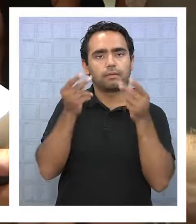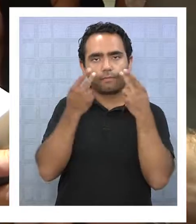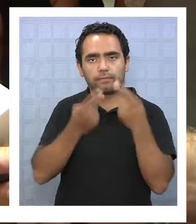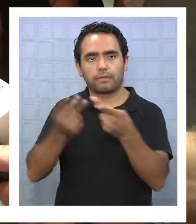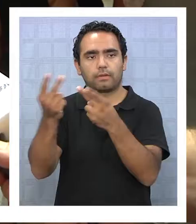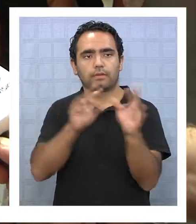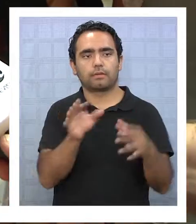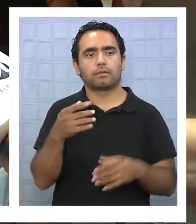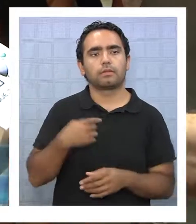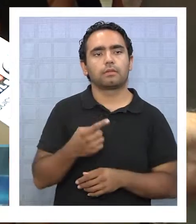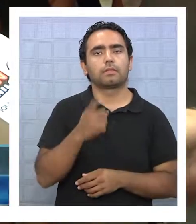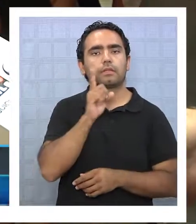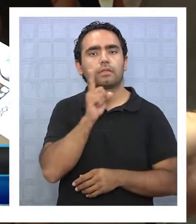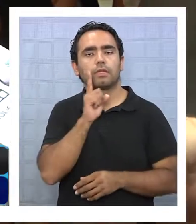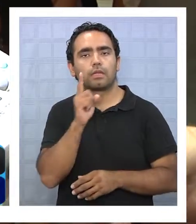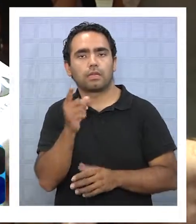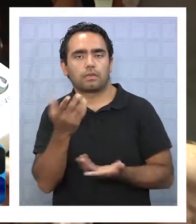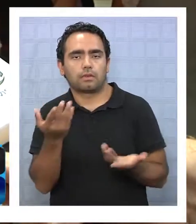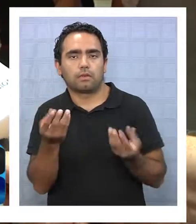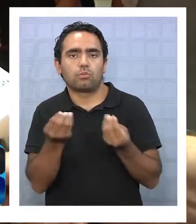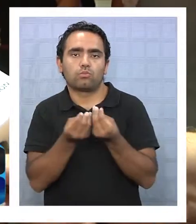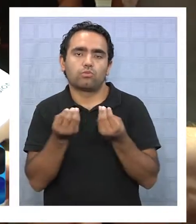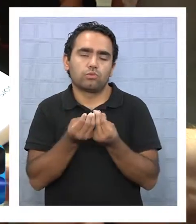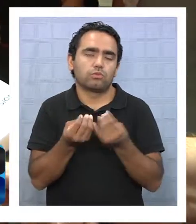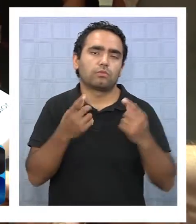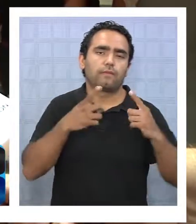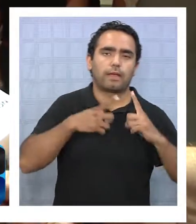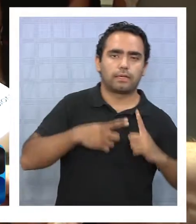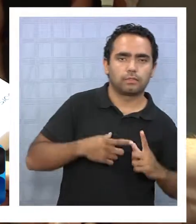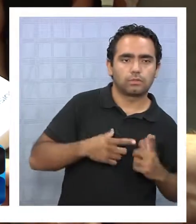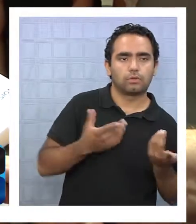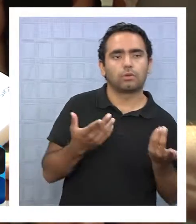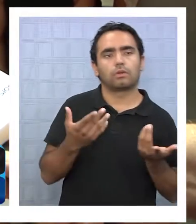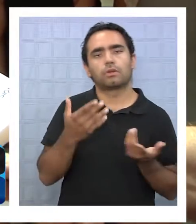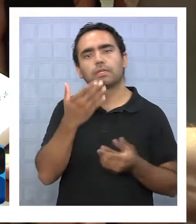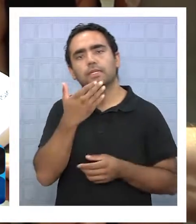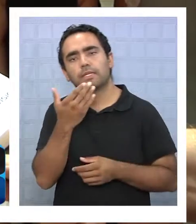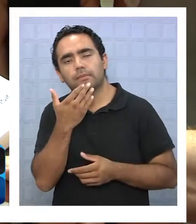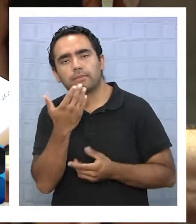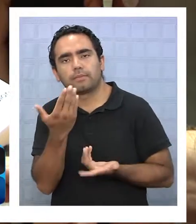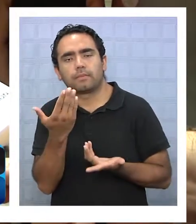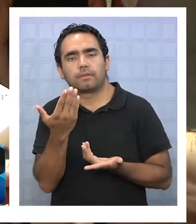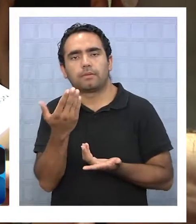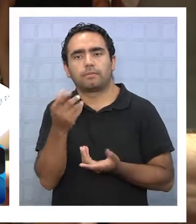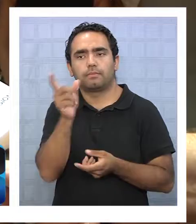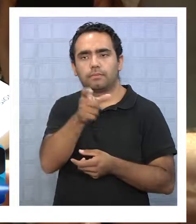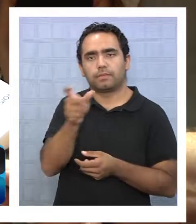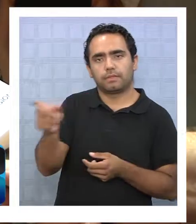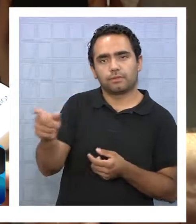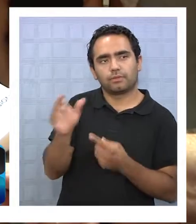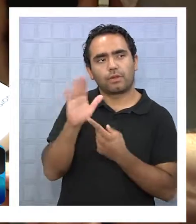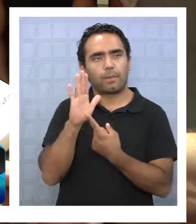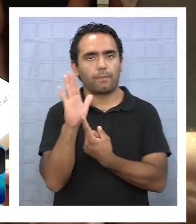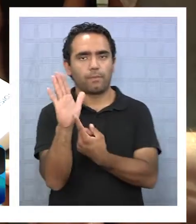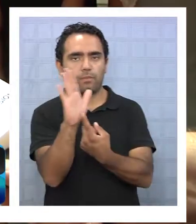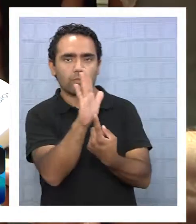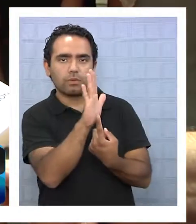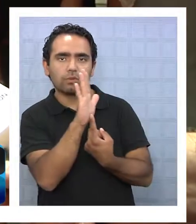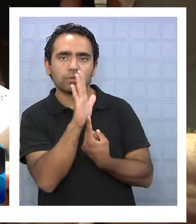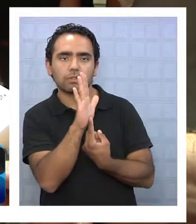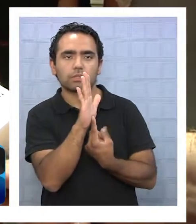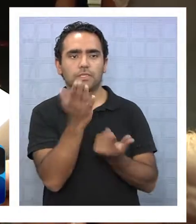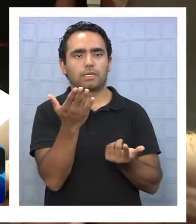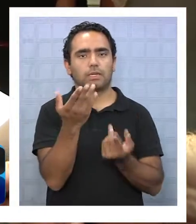Traemos oferta hotelera, vacacional, trae operadoras que pueden mostrar los destinos, a